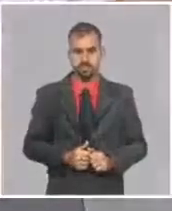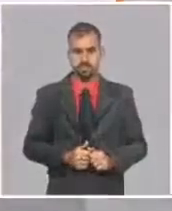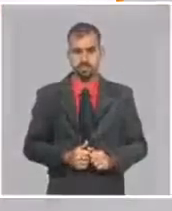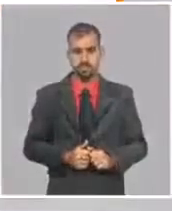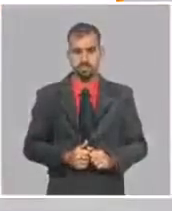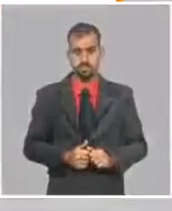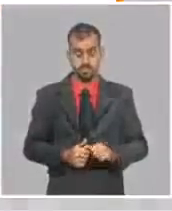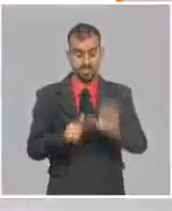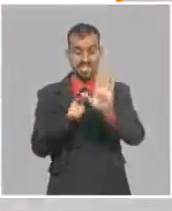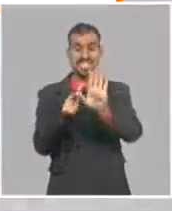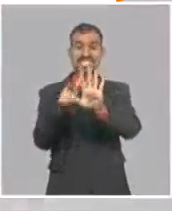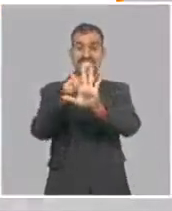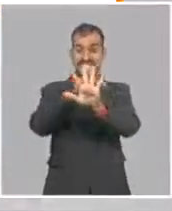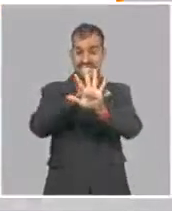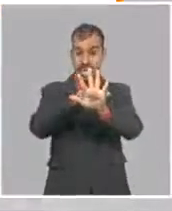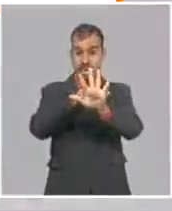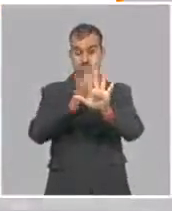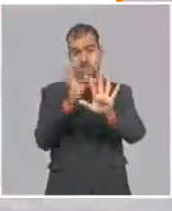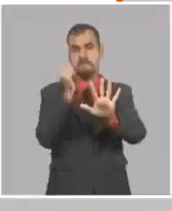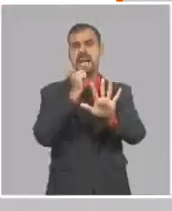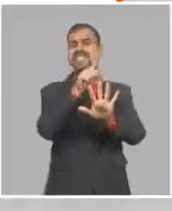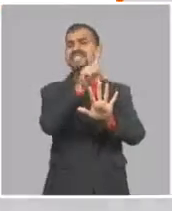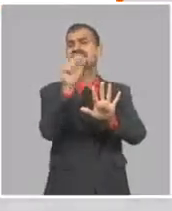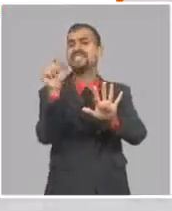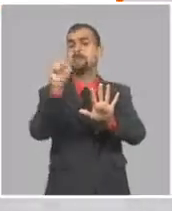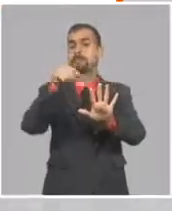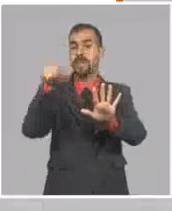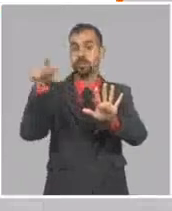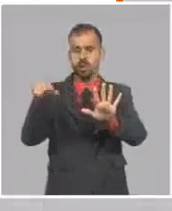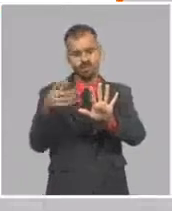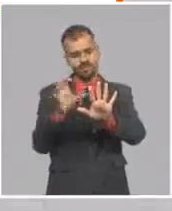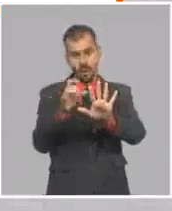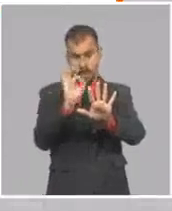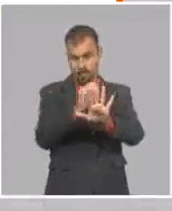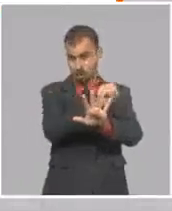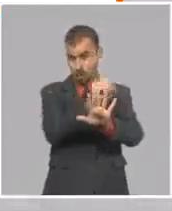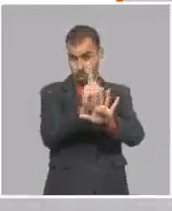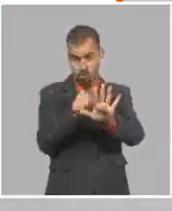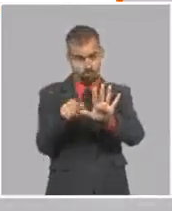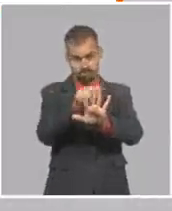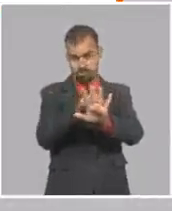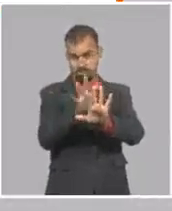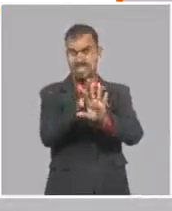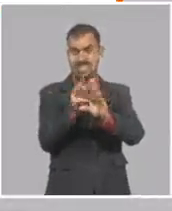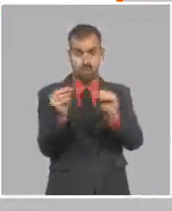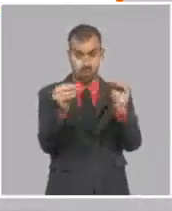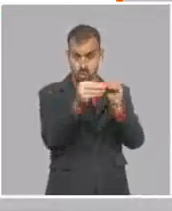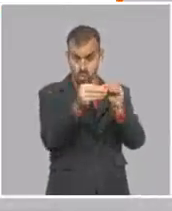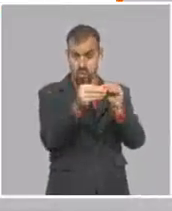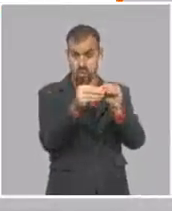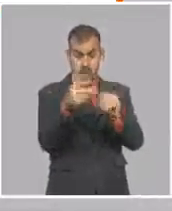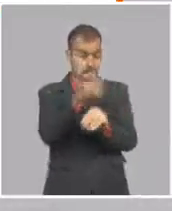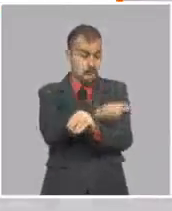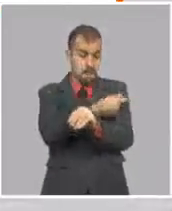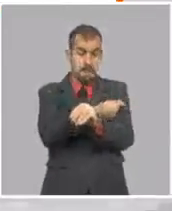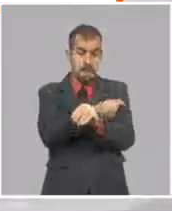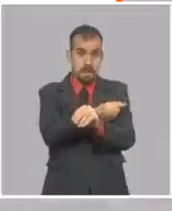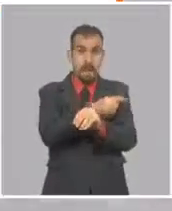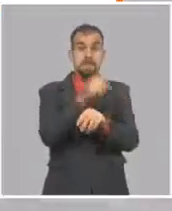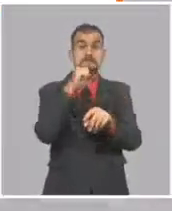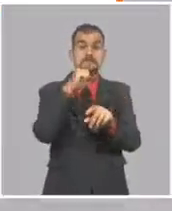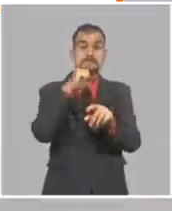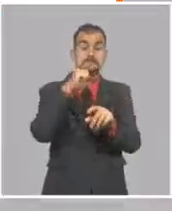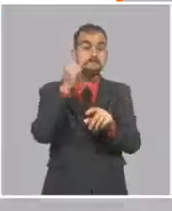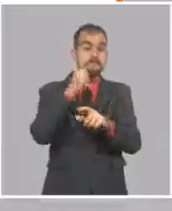ya puestas en más de 100 personas. Y por lo tanto, bueno, ese es un resultado importante. El segundo elemento que nosotros